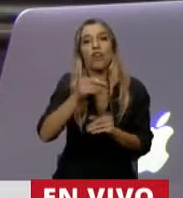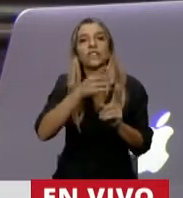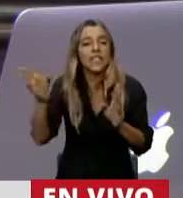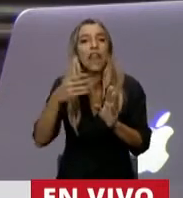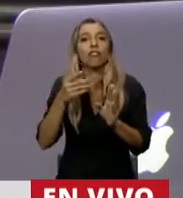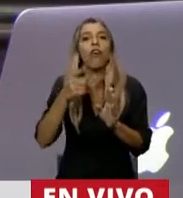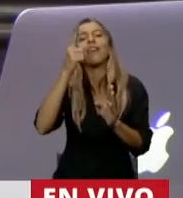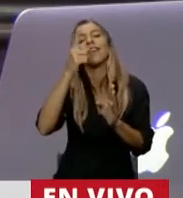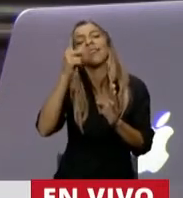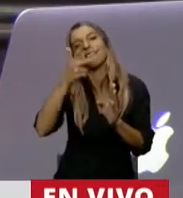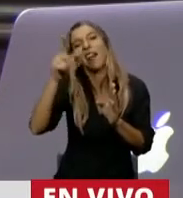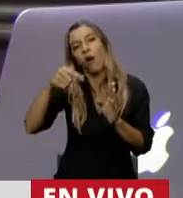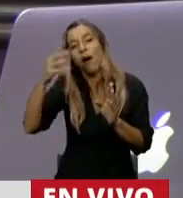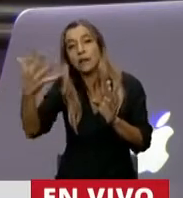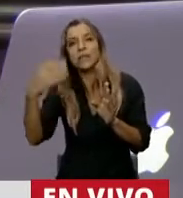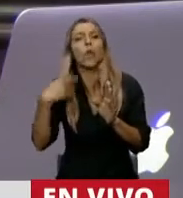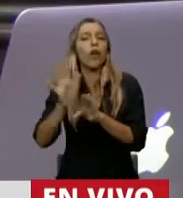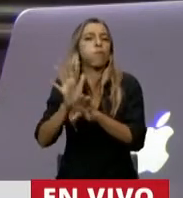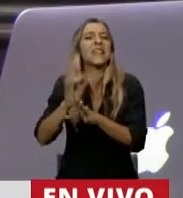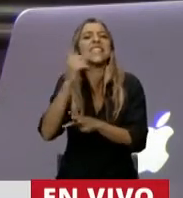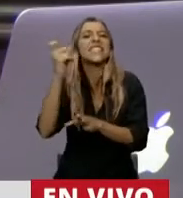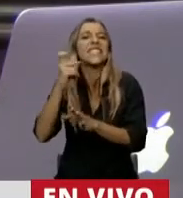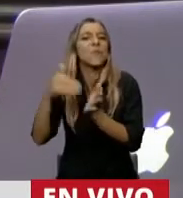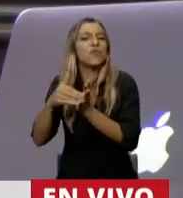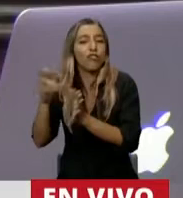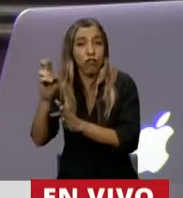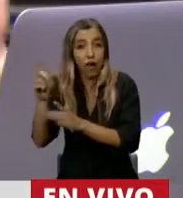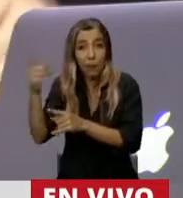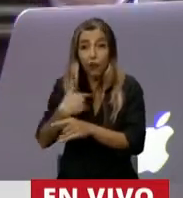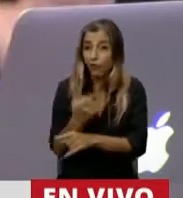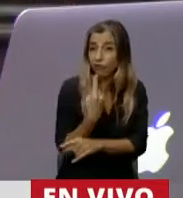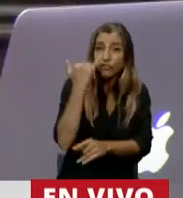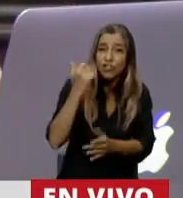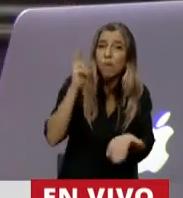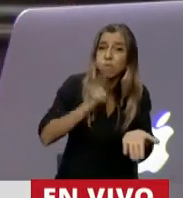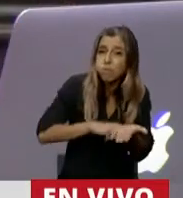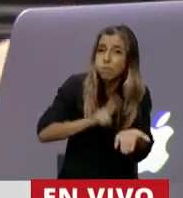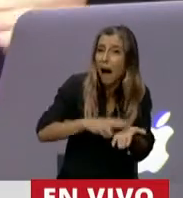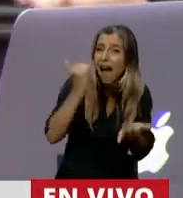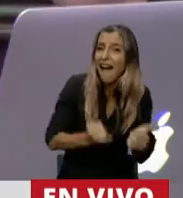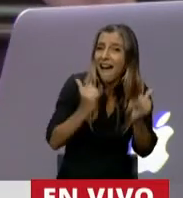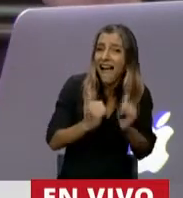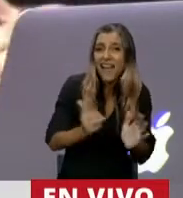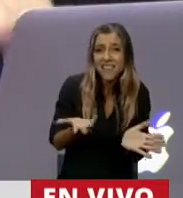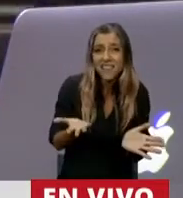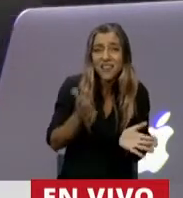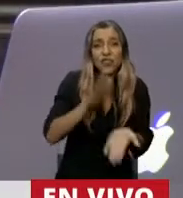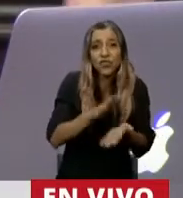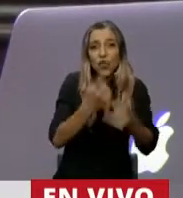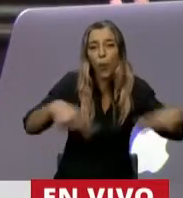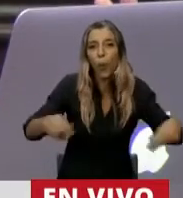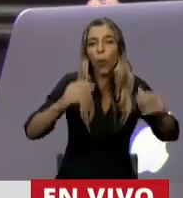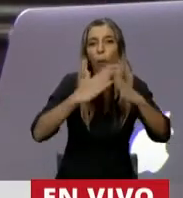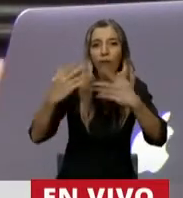más de 100 millones de dólares. Nosotros ya tenemos bienes personales, incluso por encima de eso. Y ahora llegaríamos a poner 7